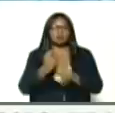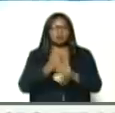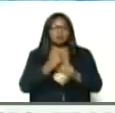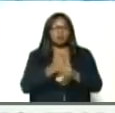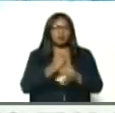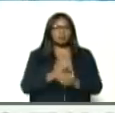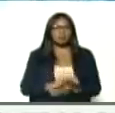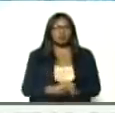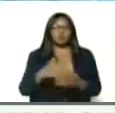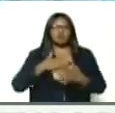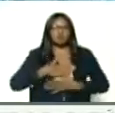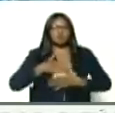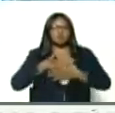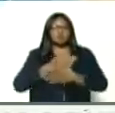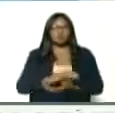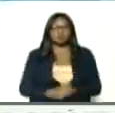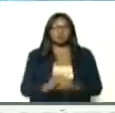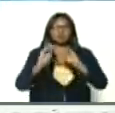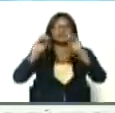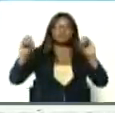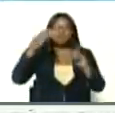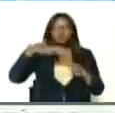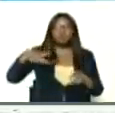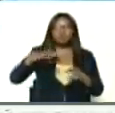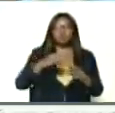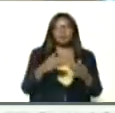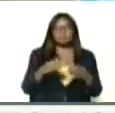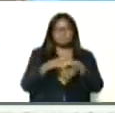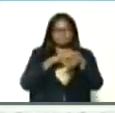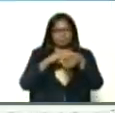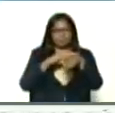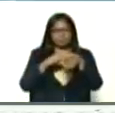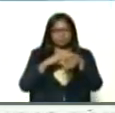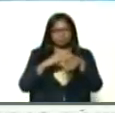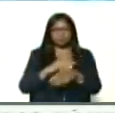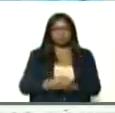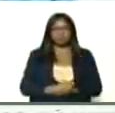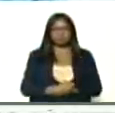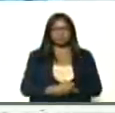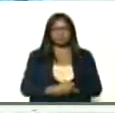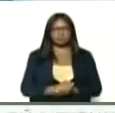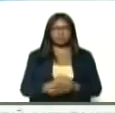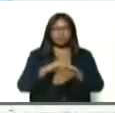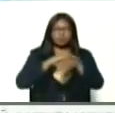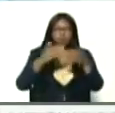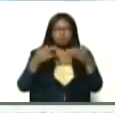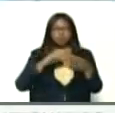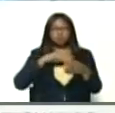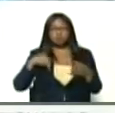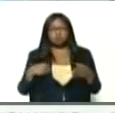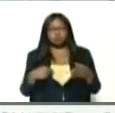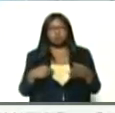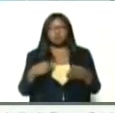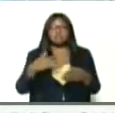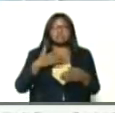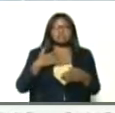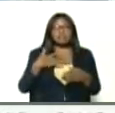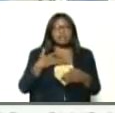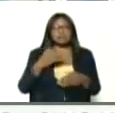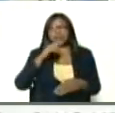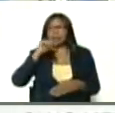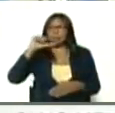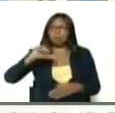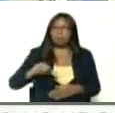con comodidad, y el llamado, a nuestro pueblo, con su permiso, mi comandante, que al tener los síntomas, por favor, salgan,